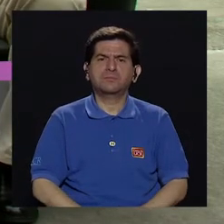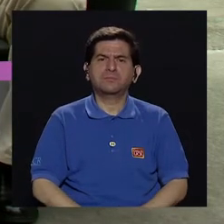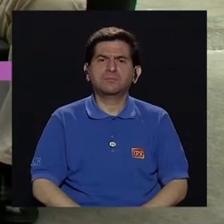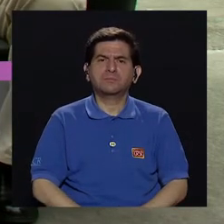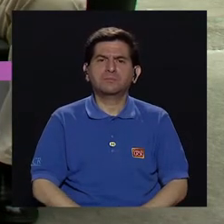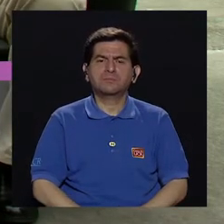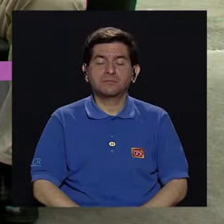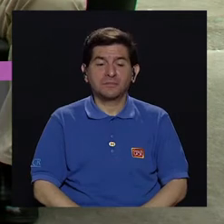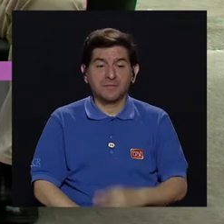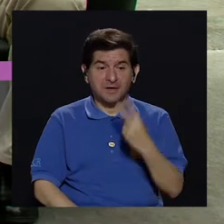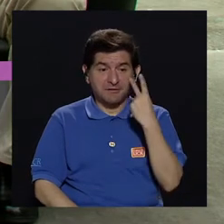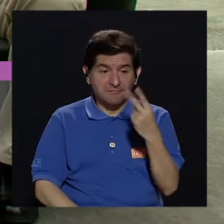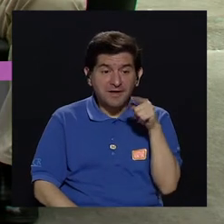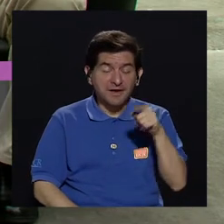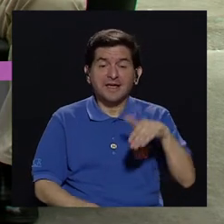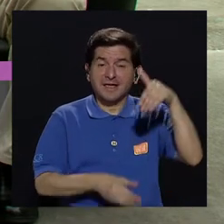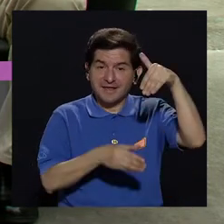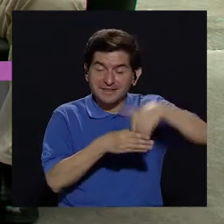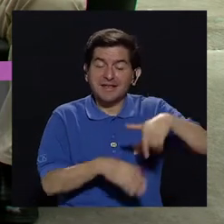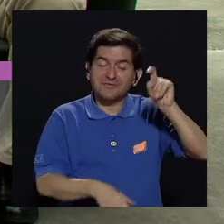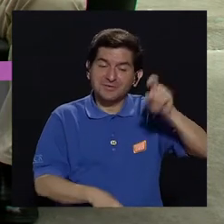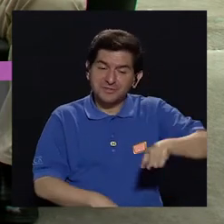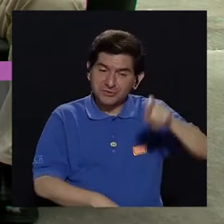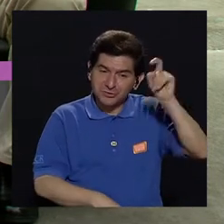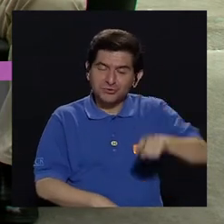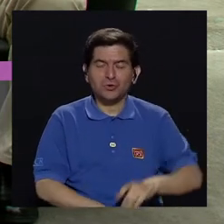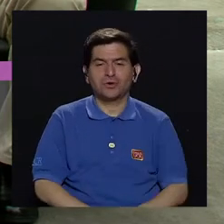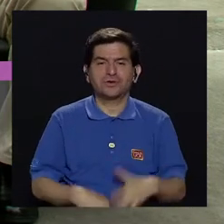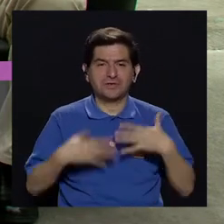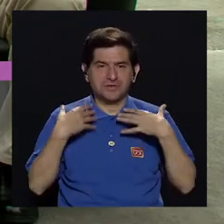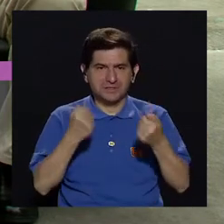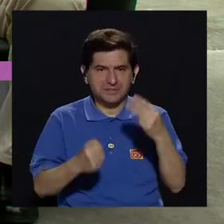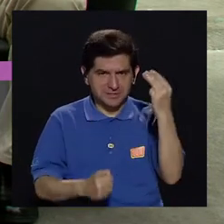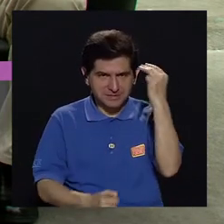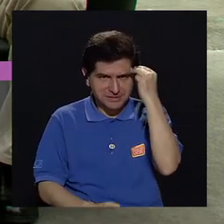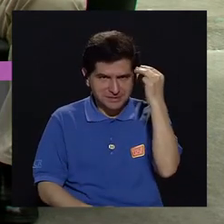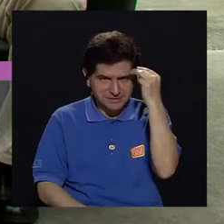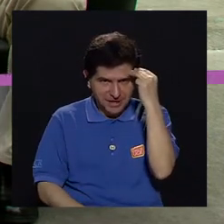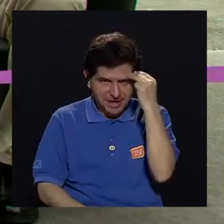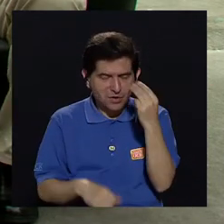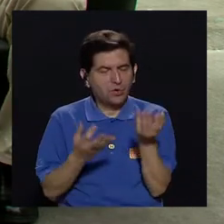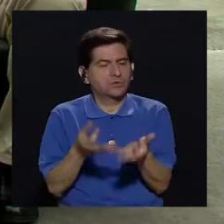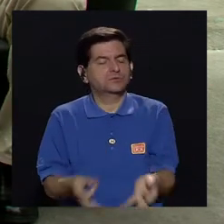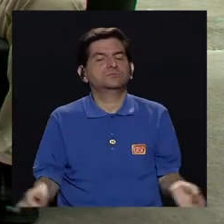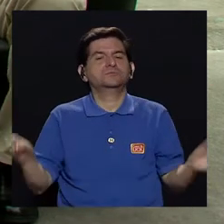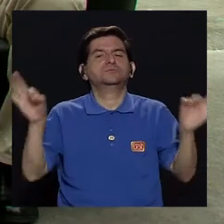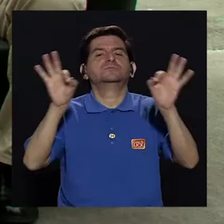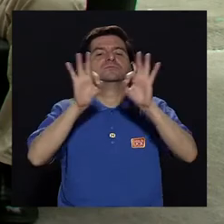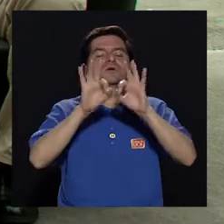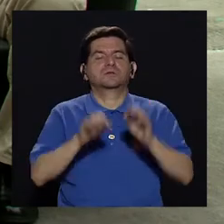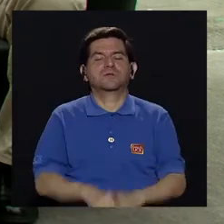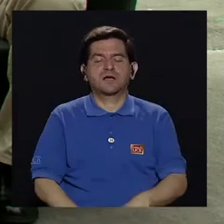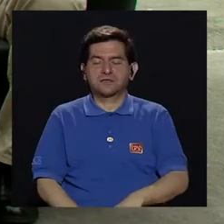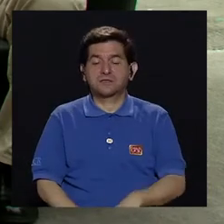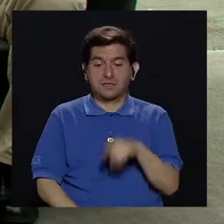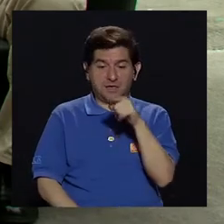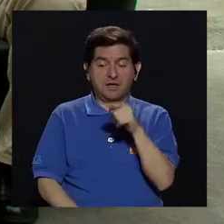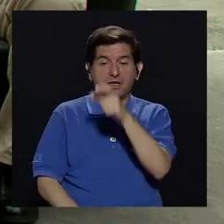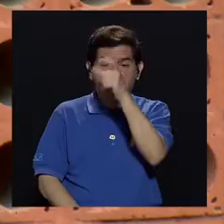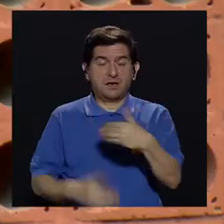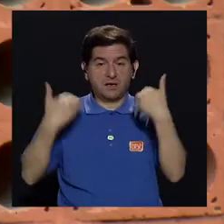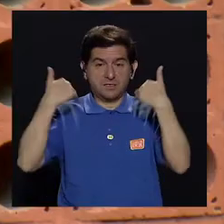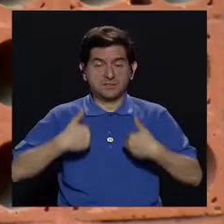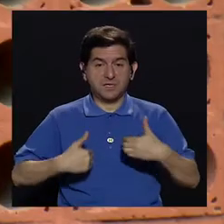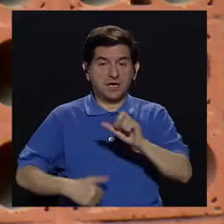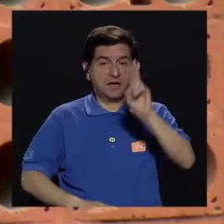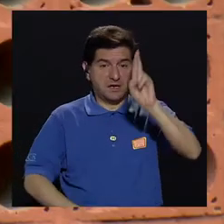ver que es una intervención necesaria. La salud mental es sumamente importante para el ser humano